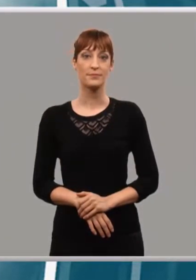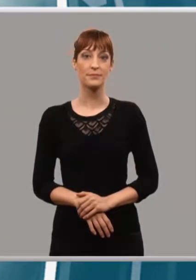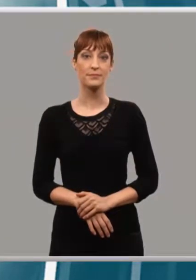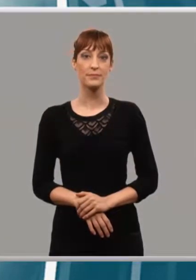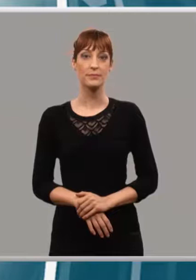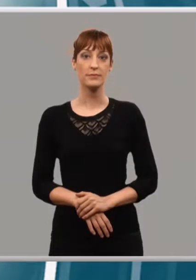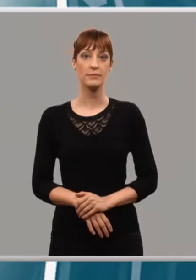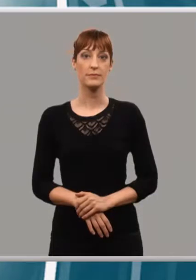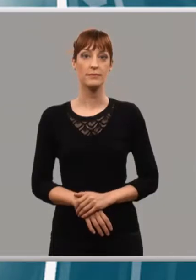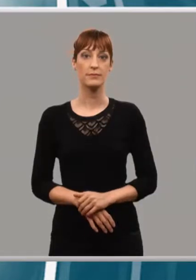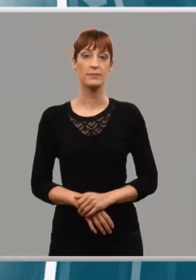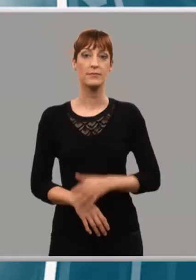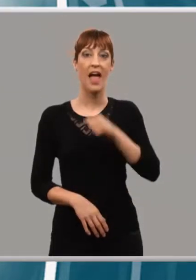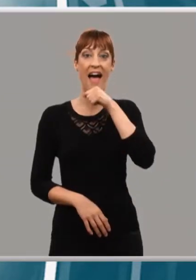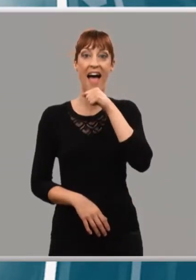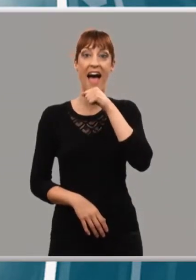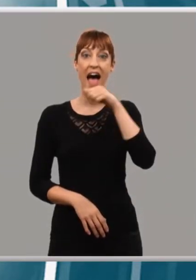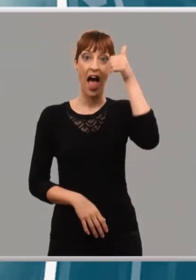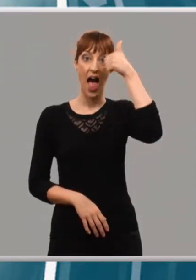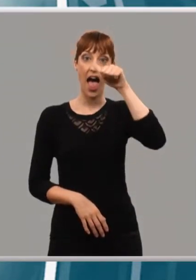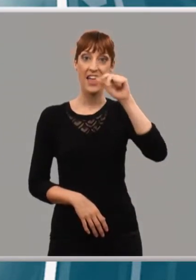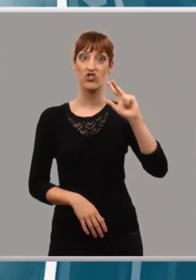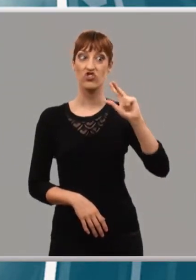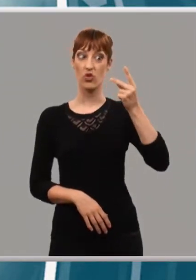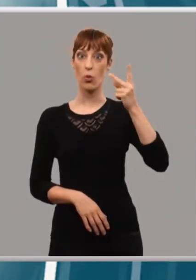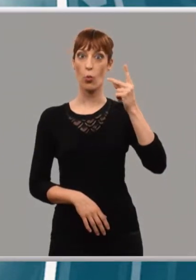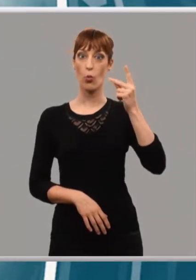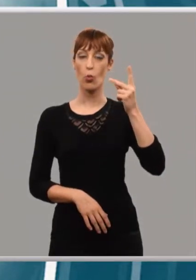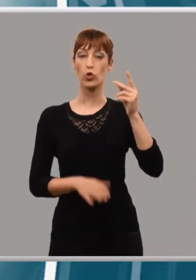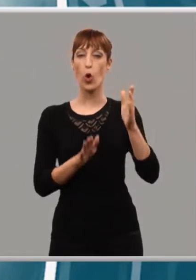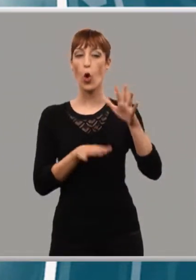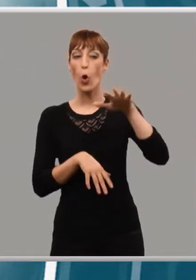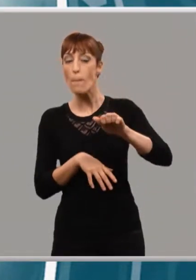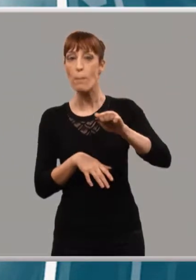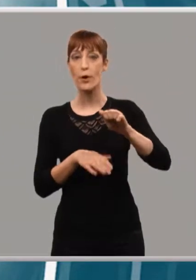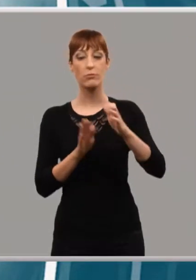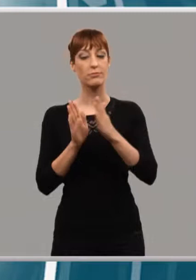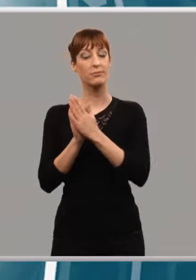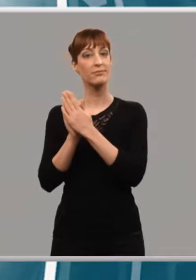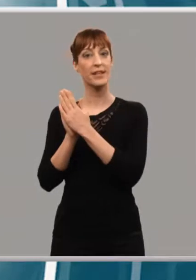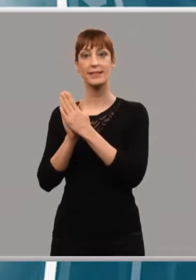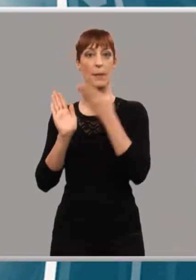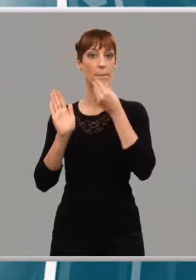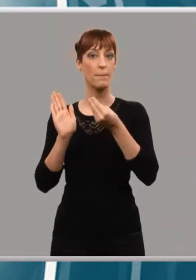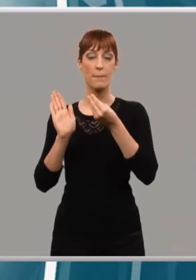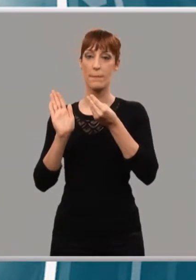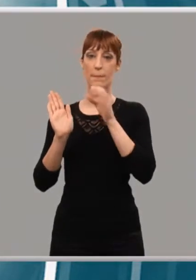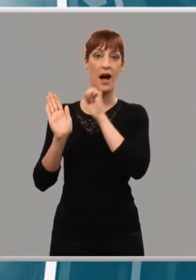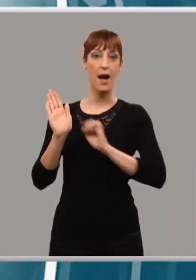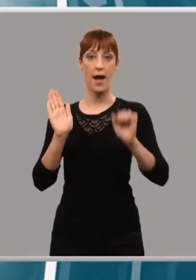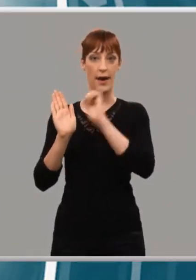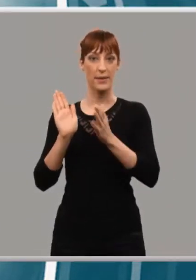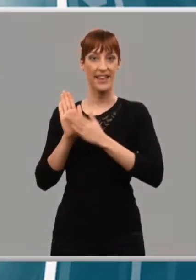Un bisabuelo mío compró esta maravilla, diccionario de la Real Academia Española.